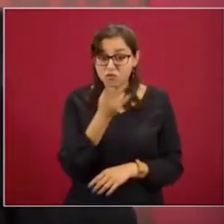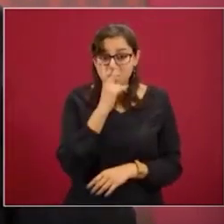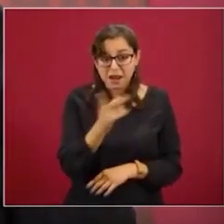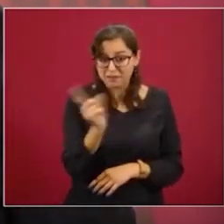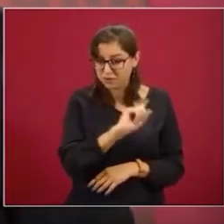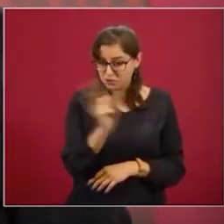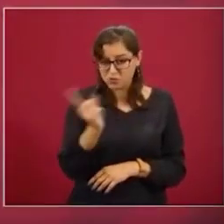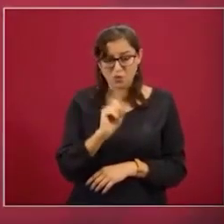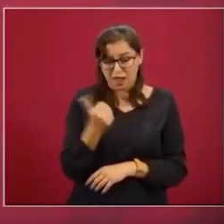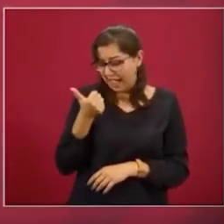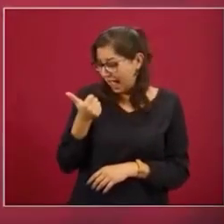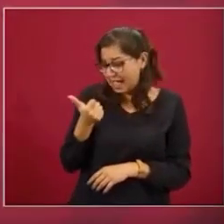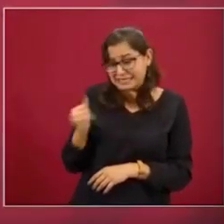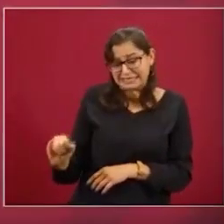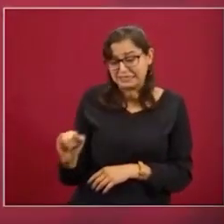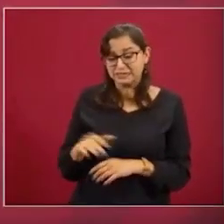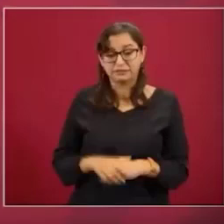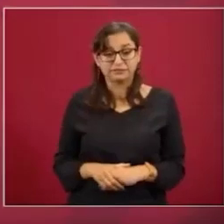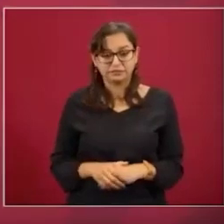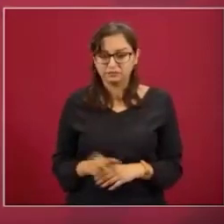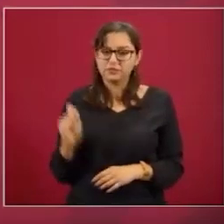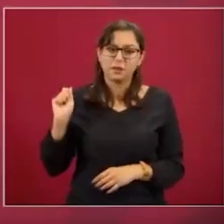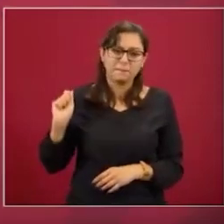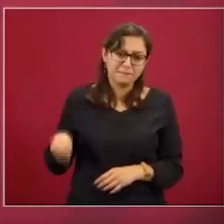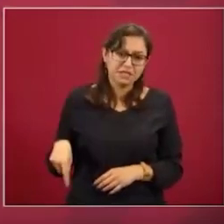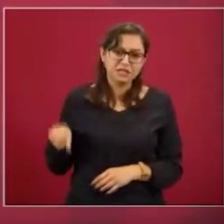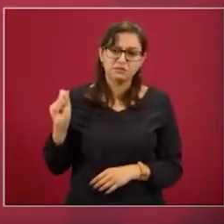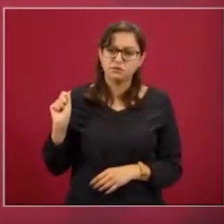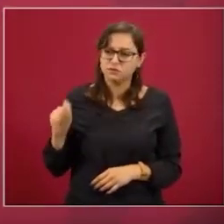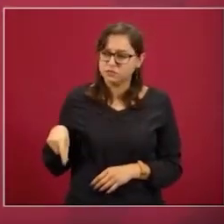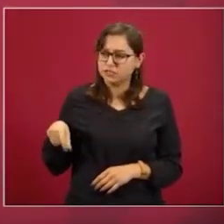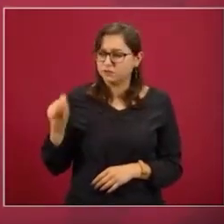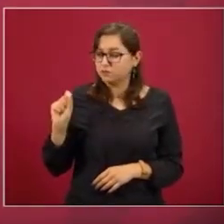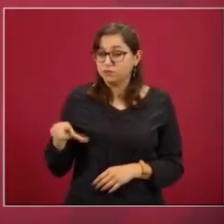que no quieren que las cosas cambien,